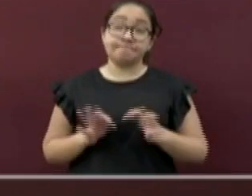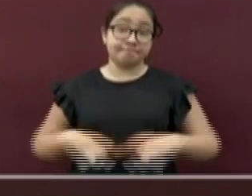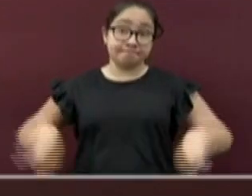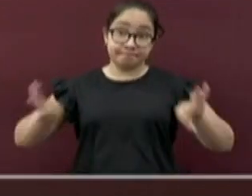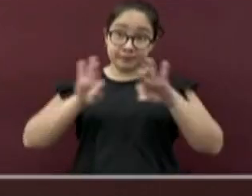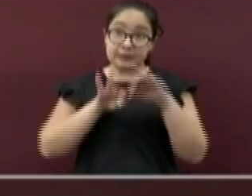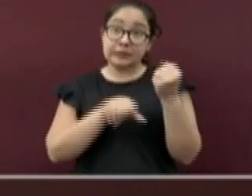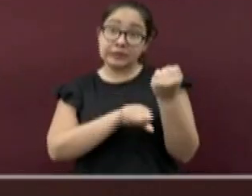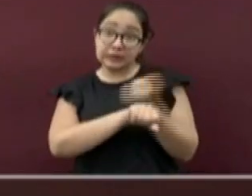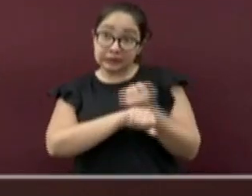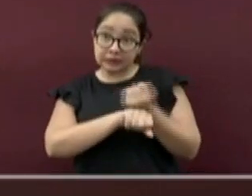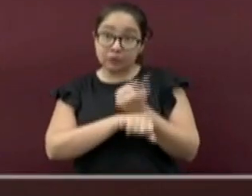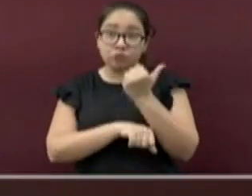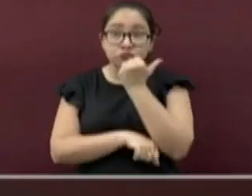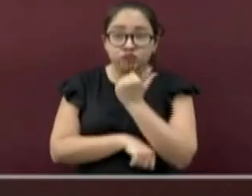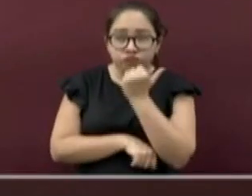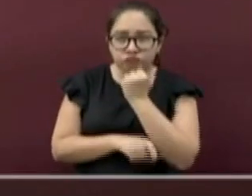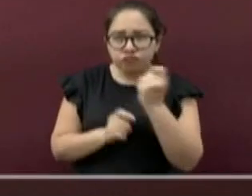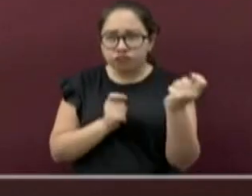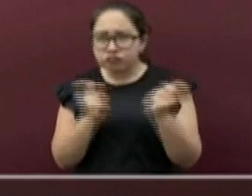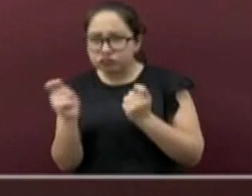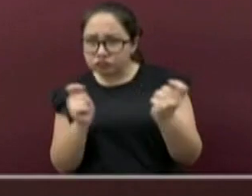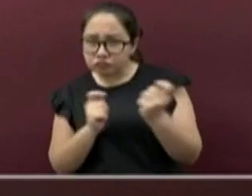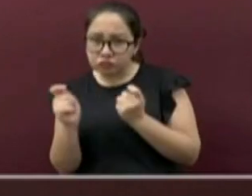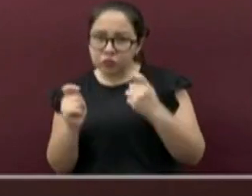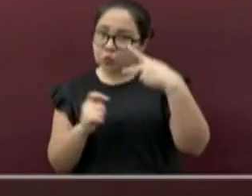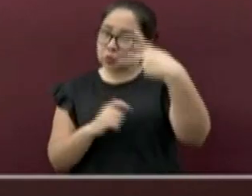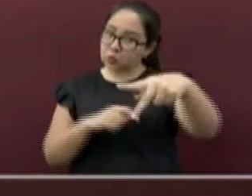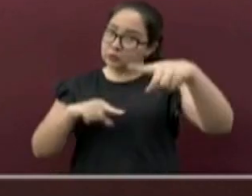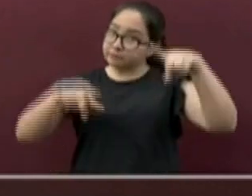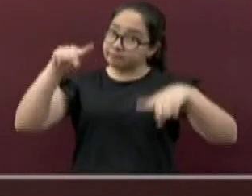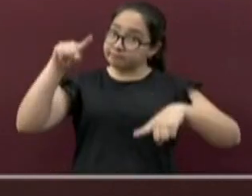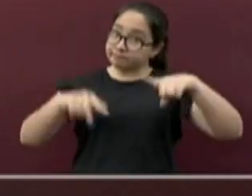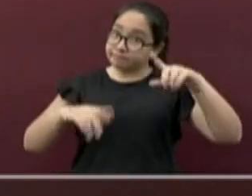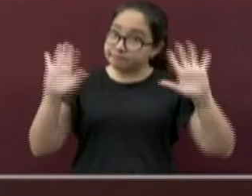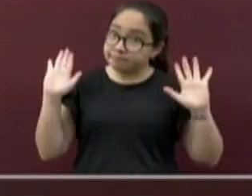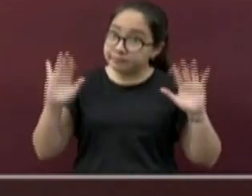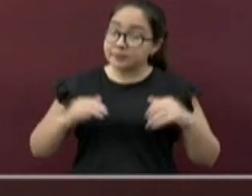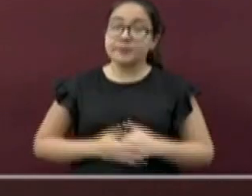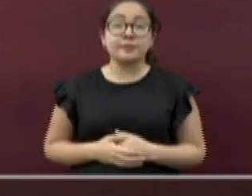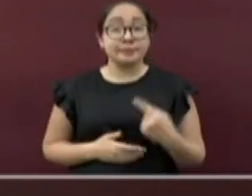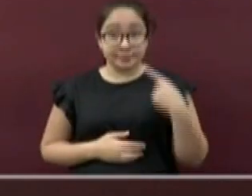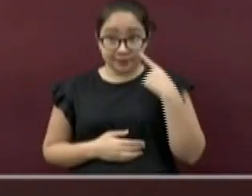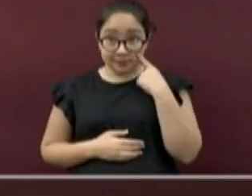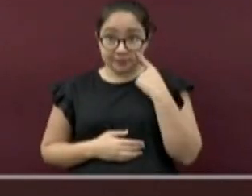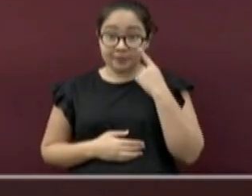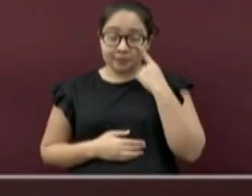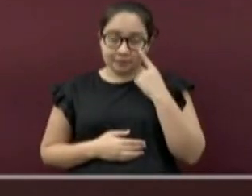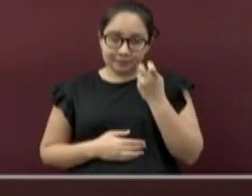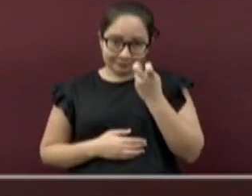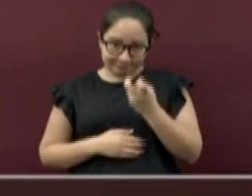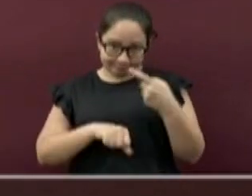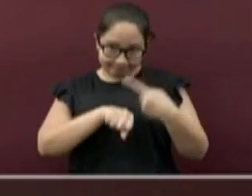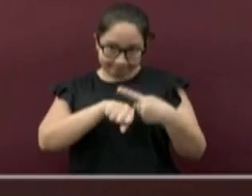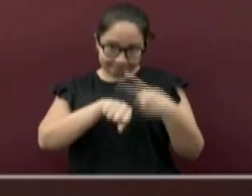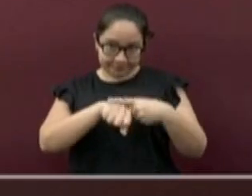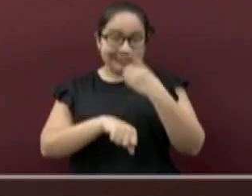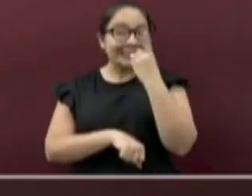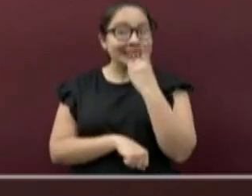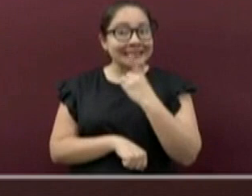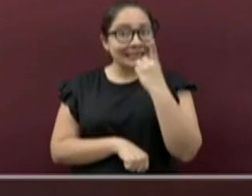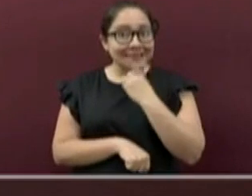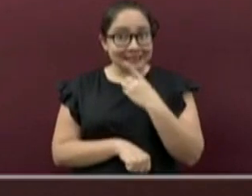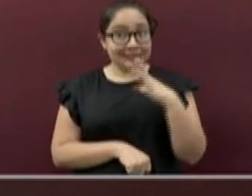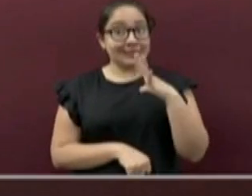nivel de azúcar en sangre depende de usted. Ahora bien, esta enfermedad combina